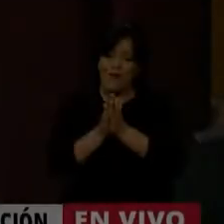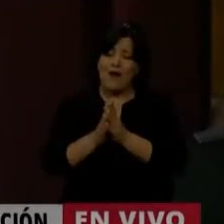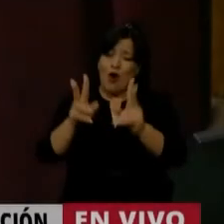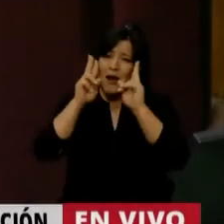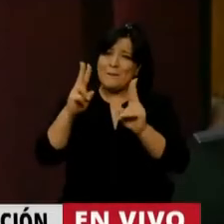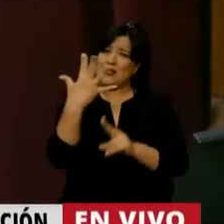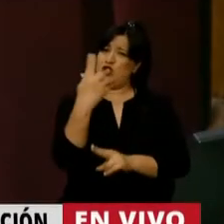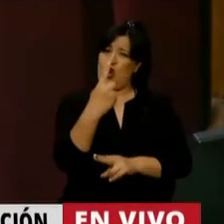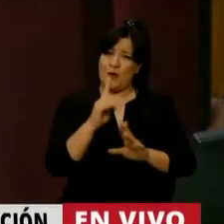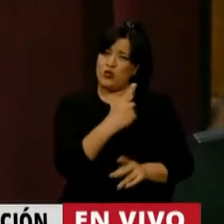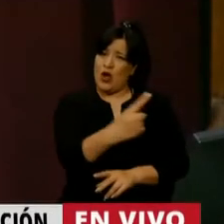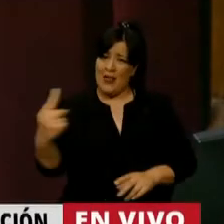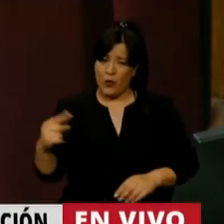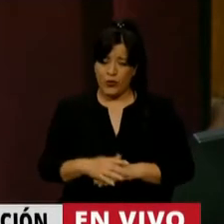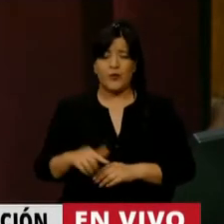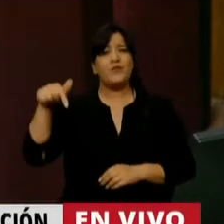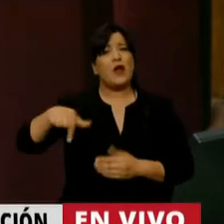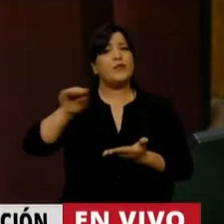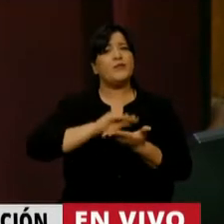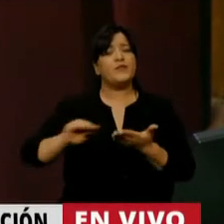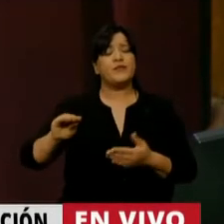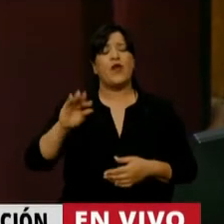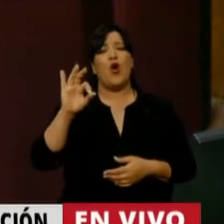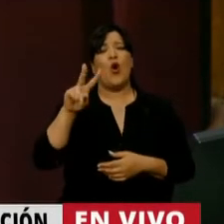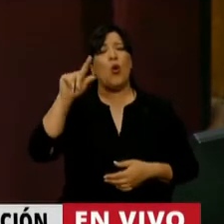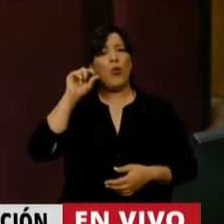En el uso de la palabra, la diputada Alejandra Obeid.